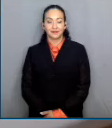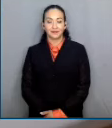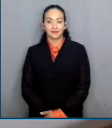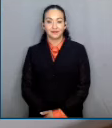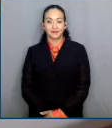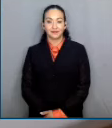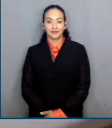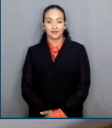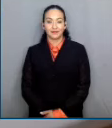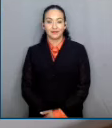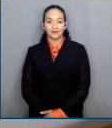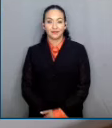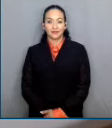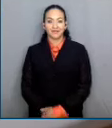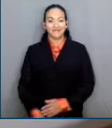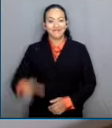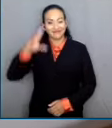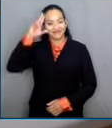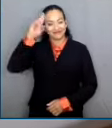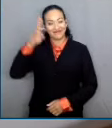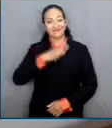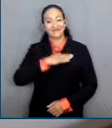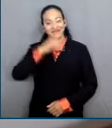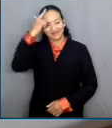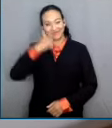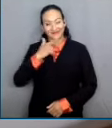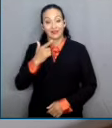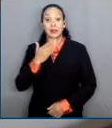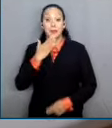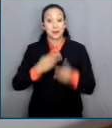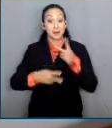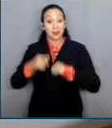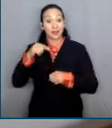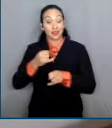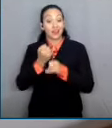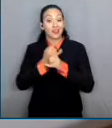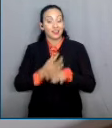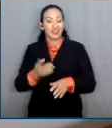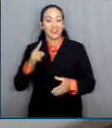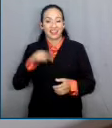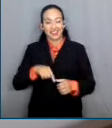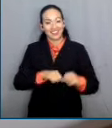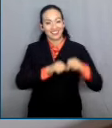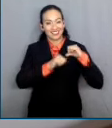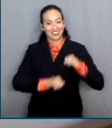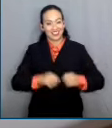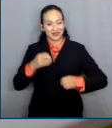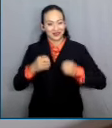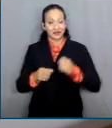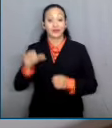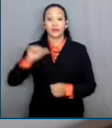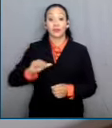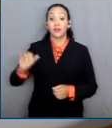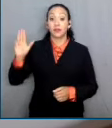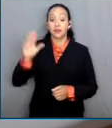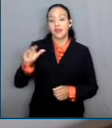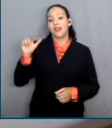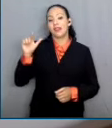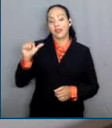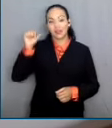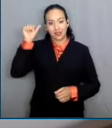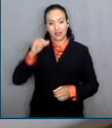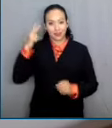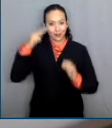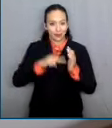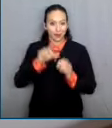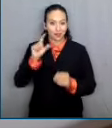Hola, bienvenidos a este espacio informativo del Poder Judicial de la Federación. Hoy es miércoles 17 de abril de 2024. Soy